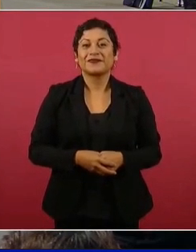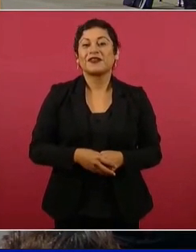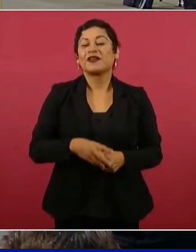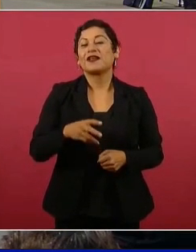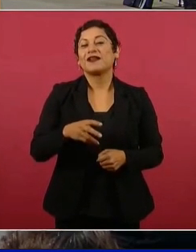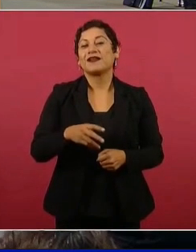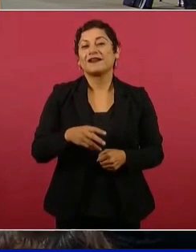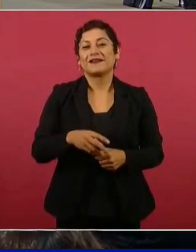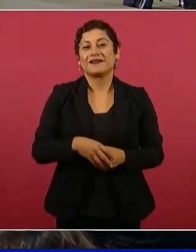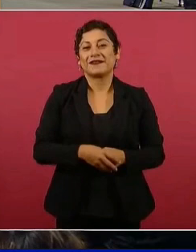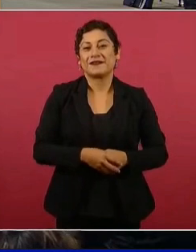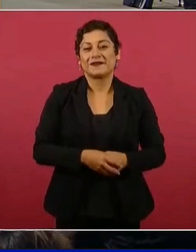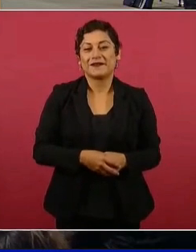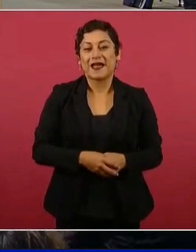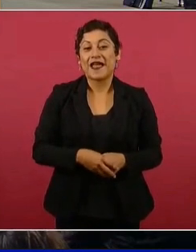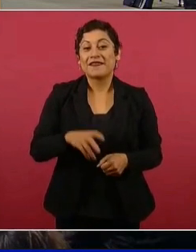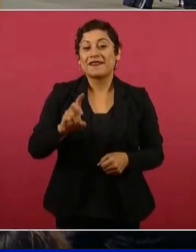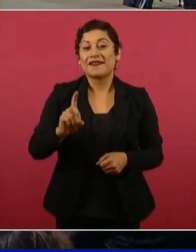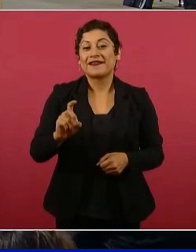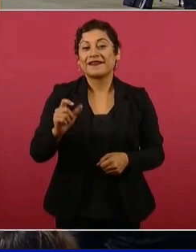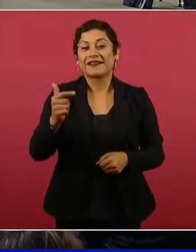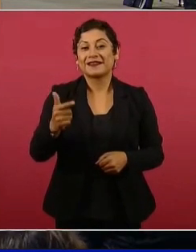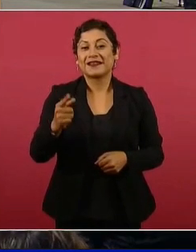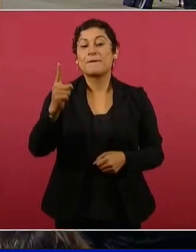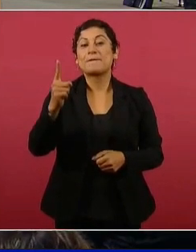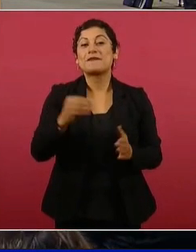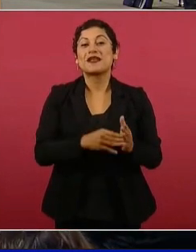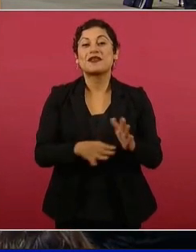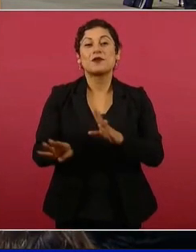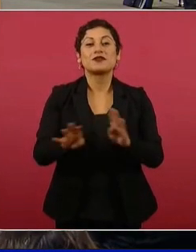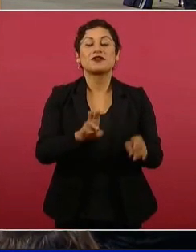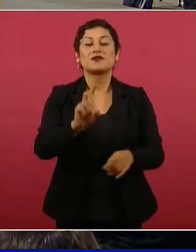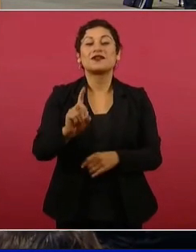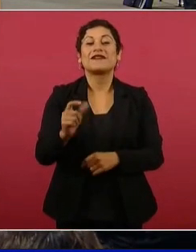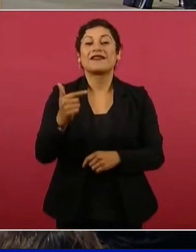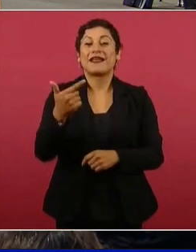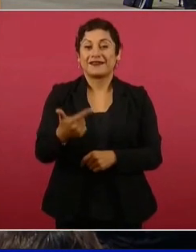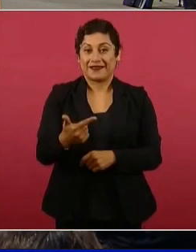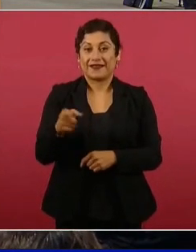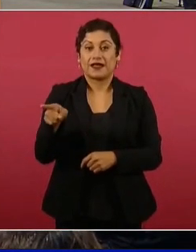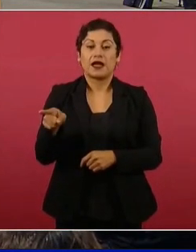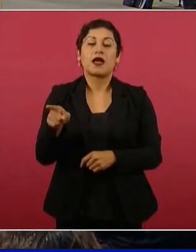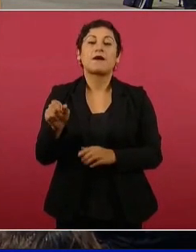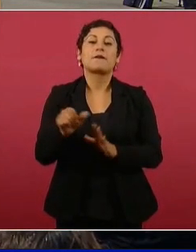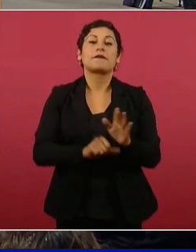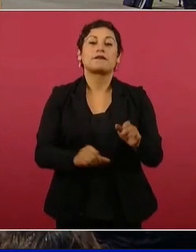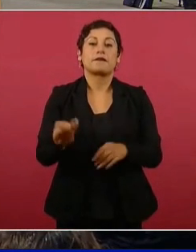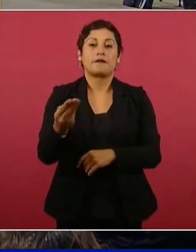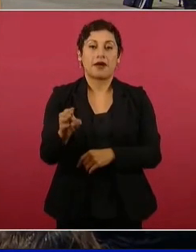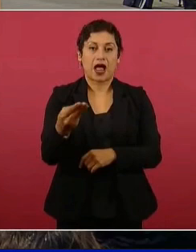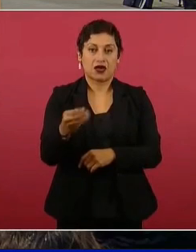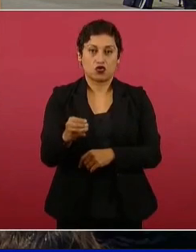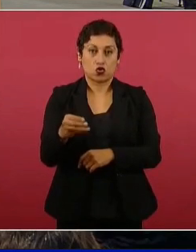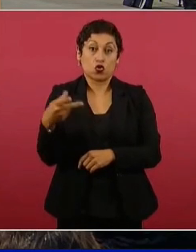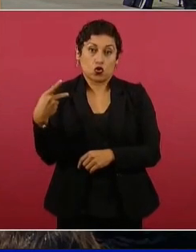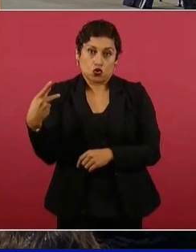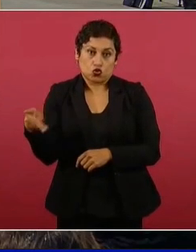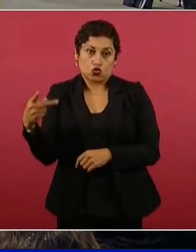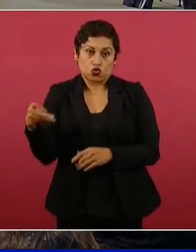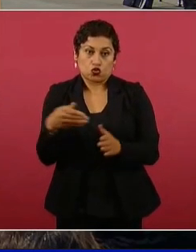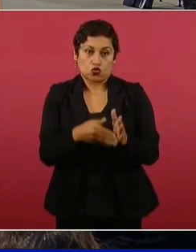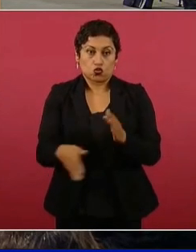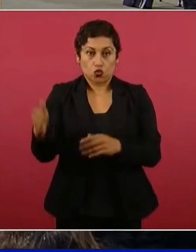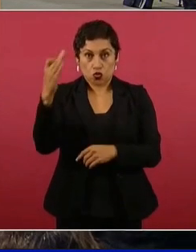a la mitad de su sexenio, lo que pone